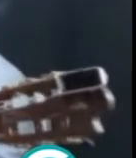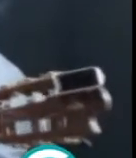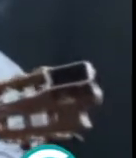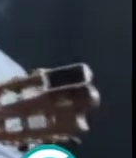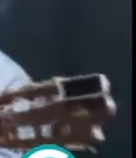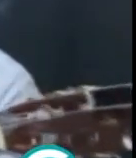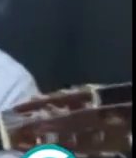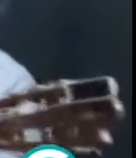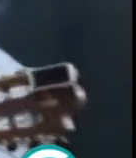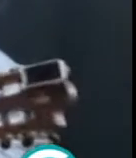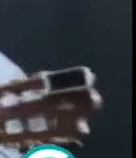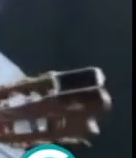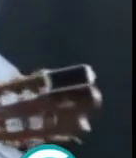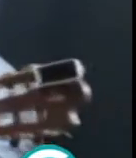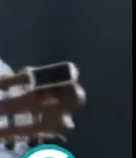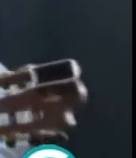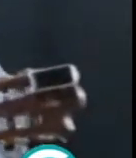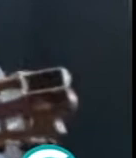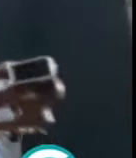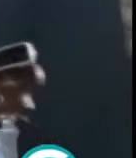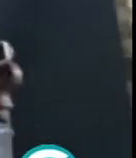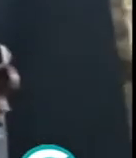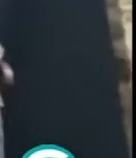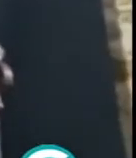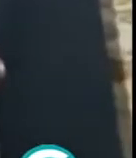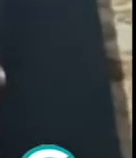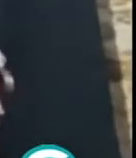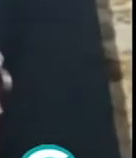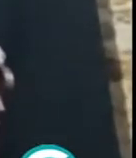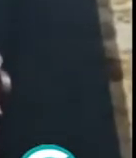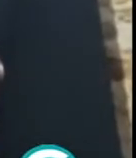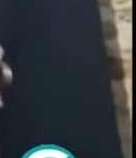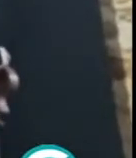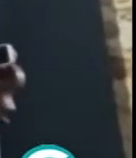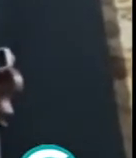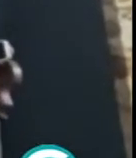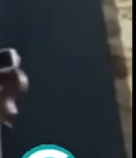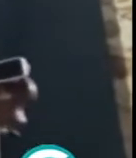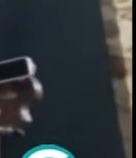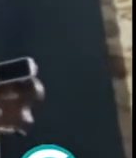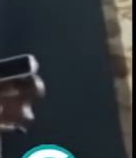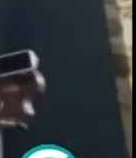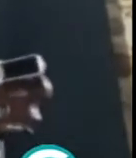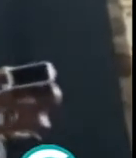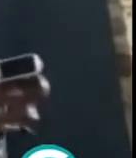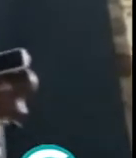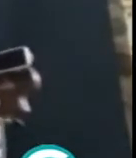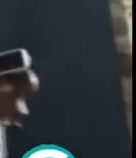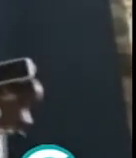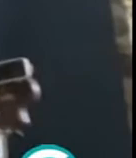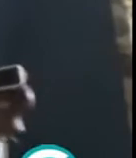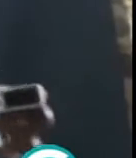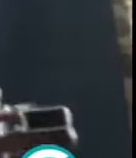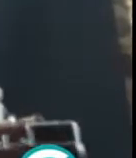hacia la cama y de alto recogido arrojó su friego y hasta le podía hacer un